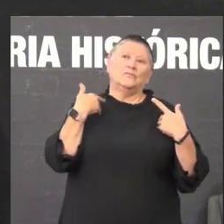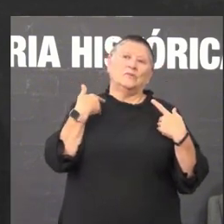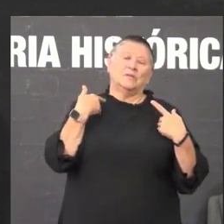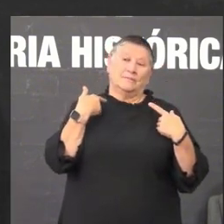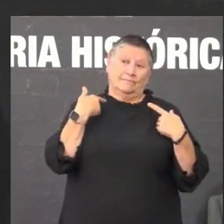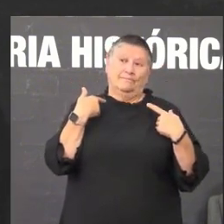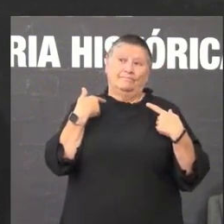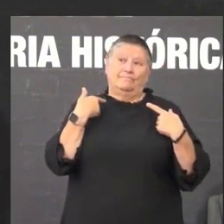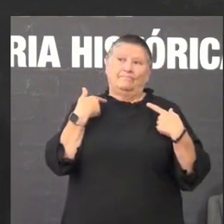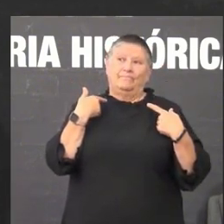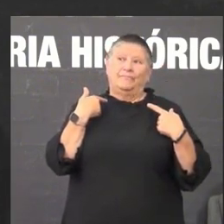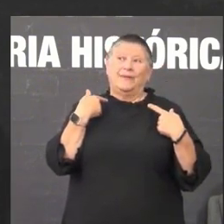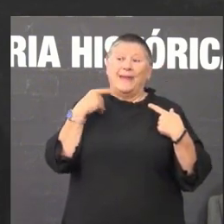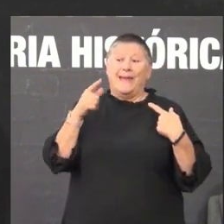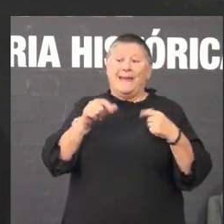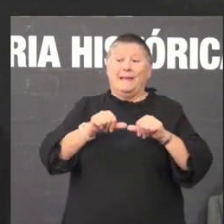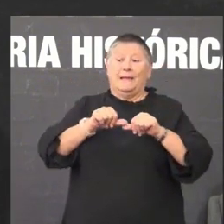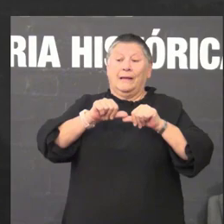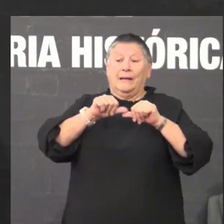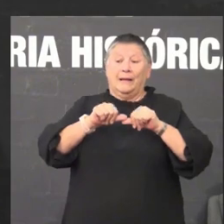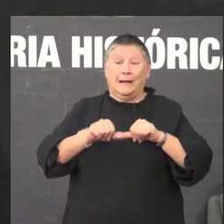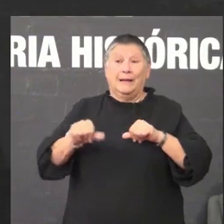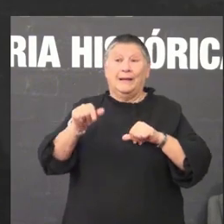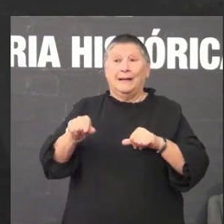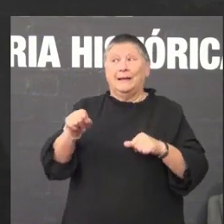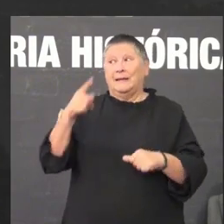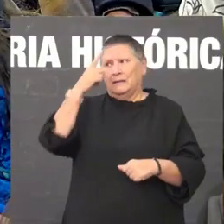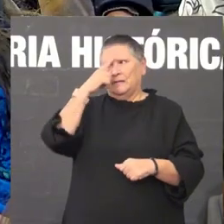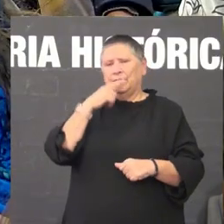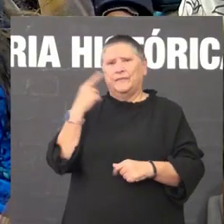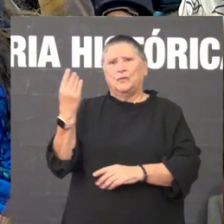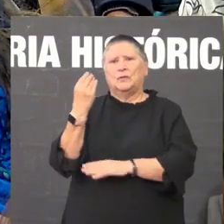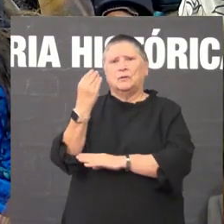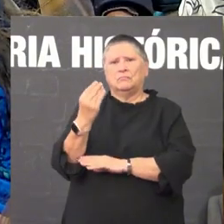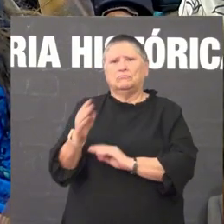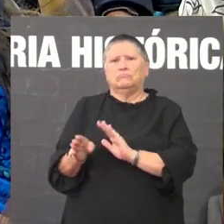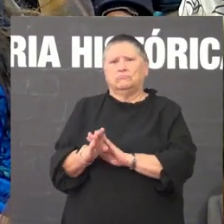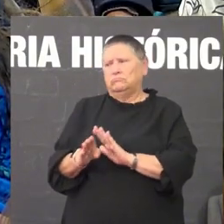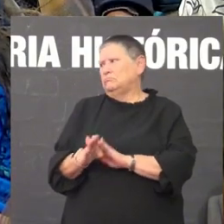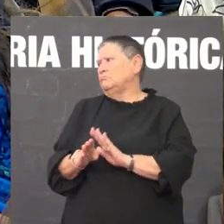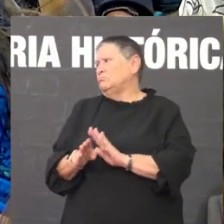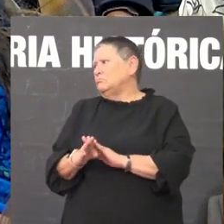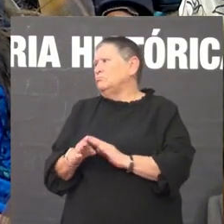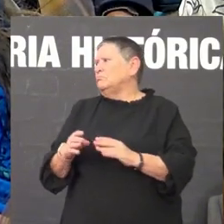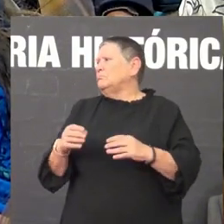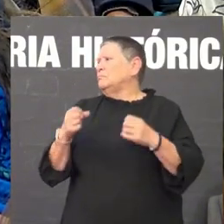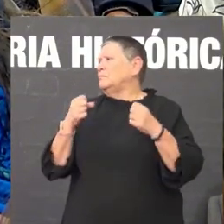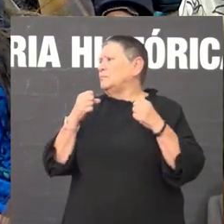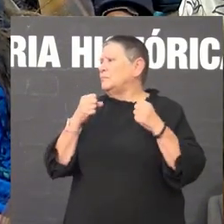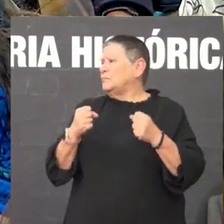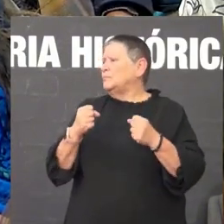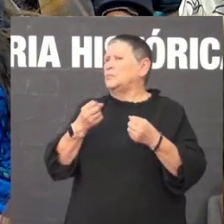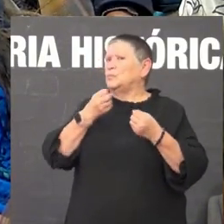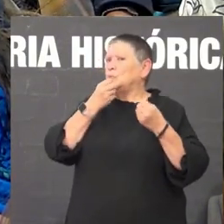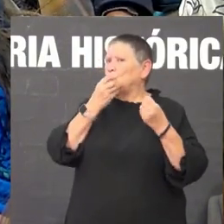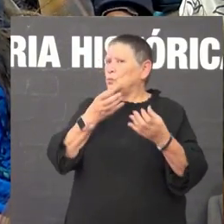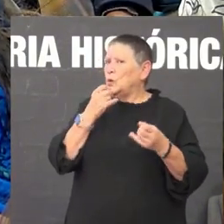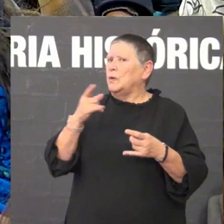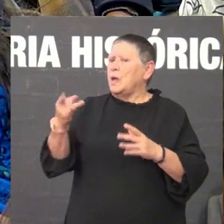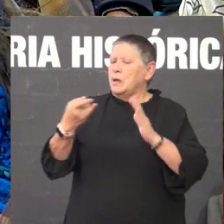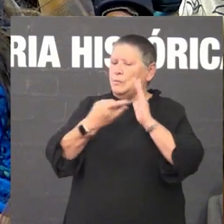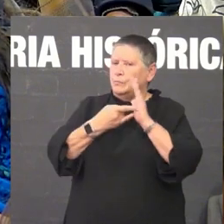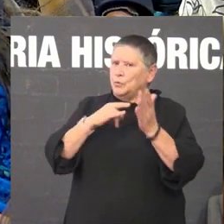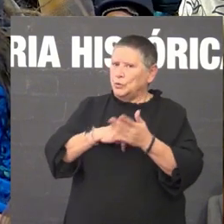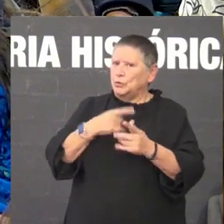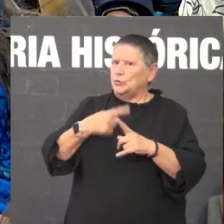a partir daí acontece claro é unha figura que se mantén sempre que pode non ese testemunho ten varios proxectos